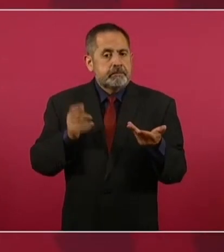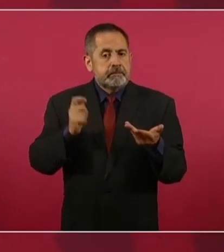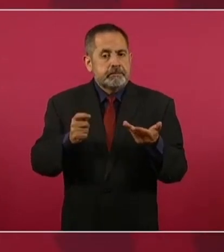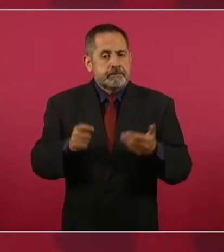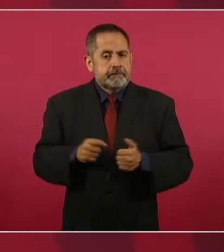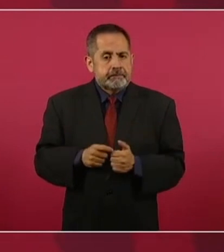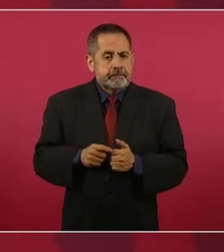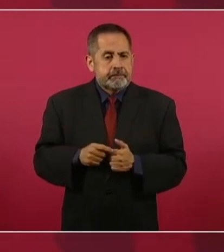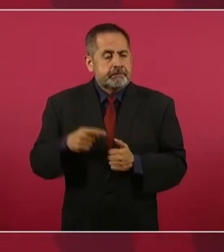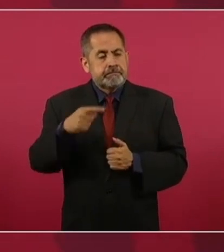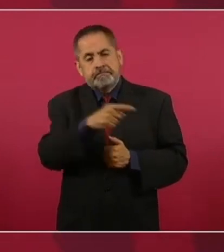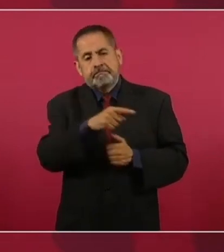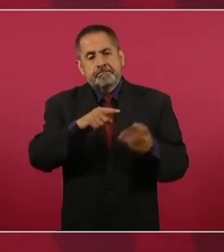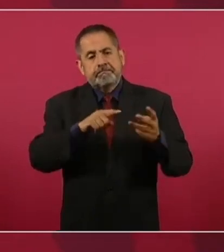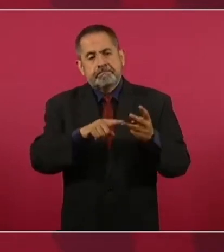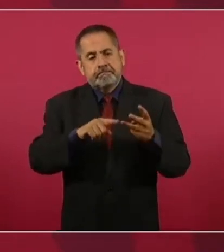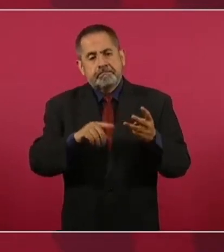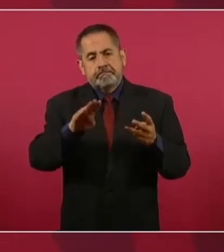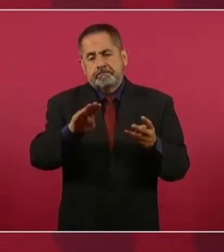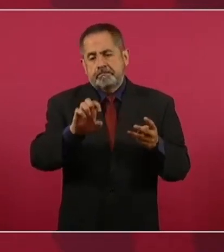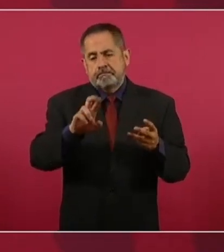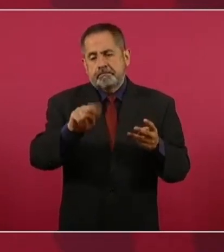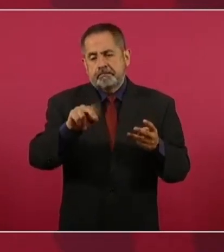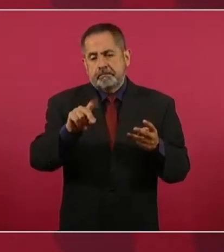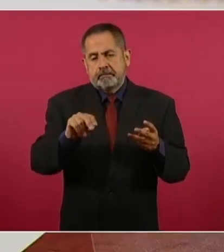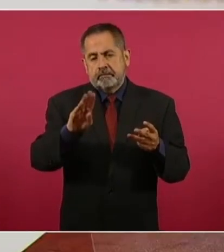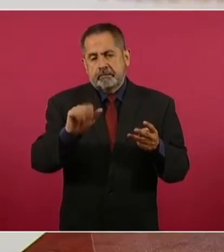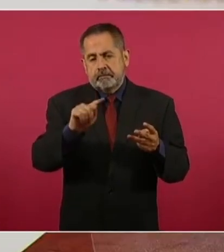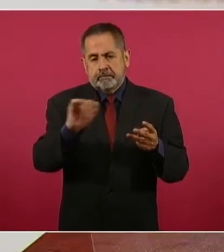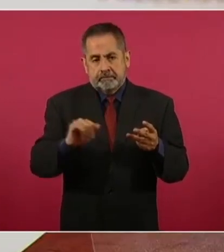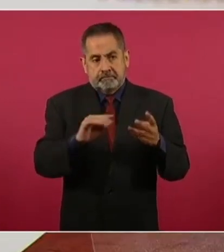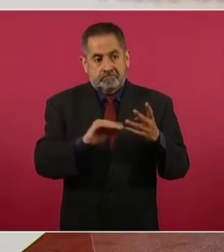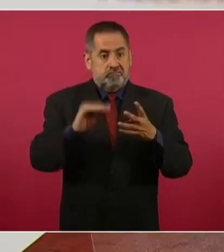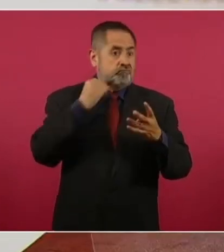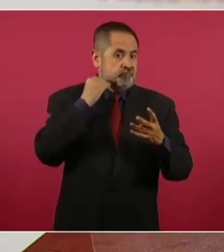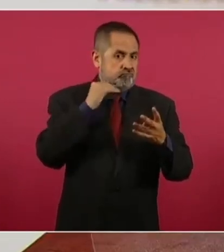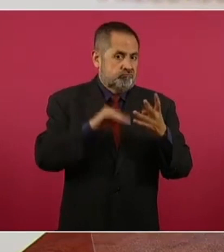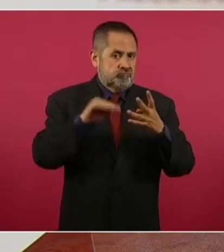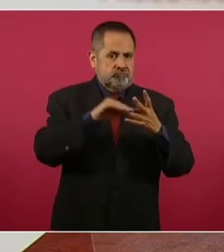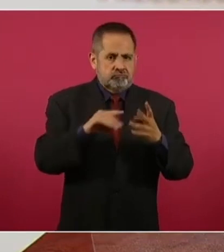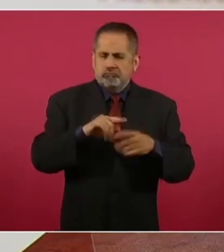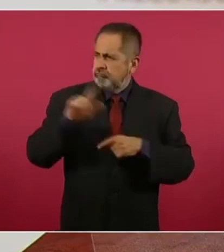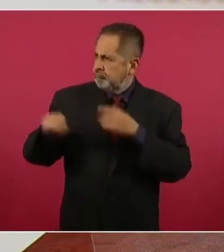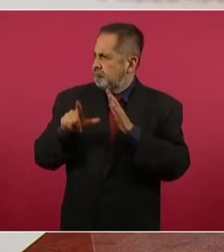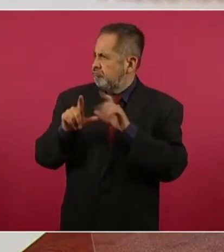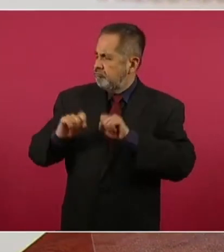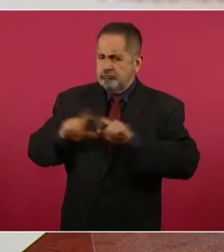del maestro Bernardo Batis, que lo voy a poner,